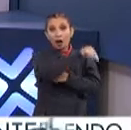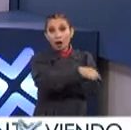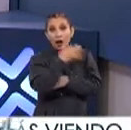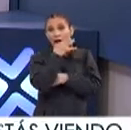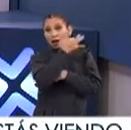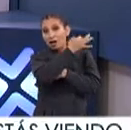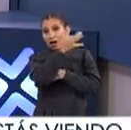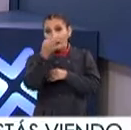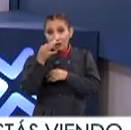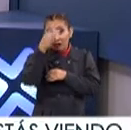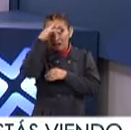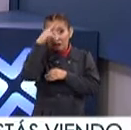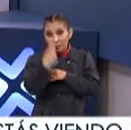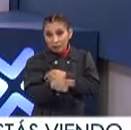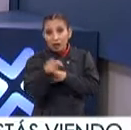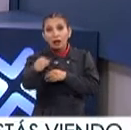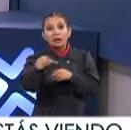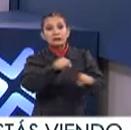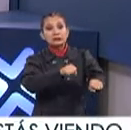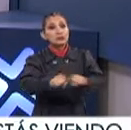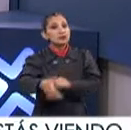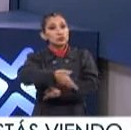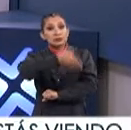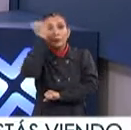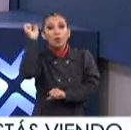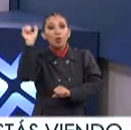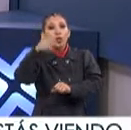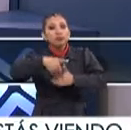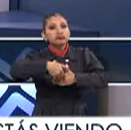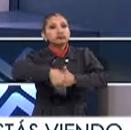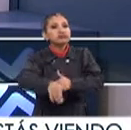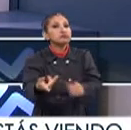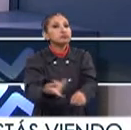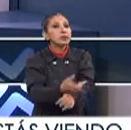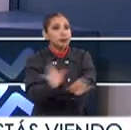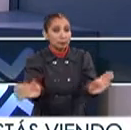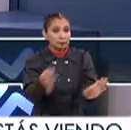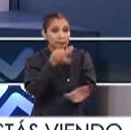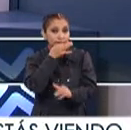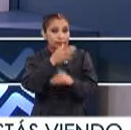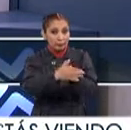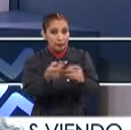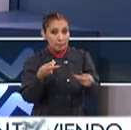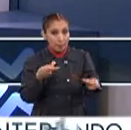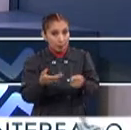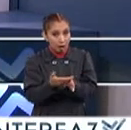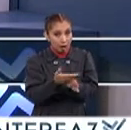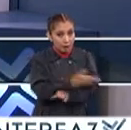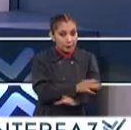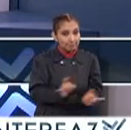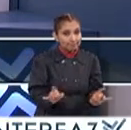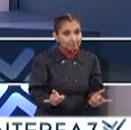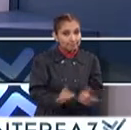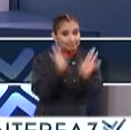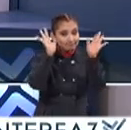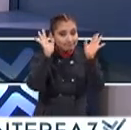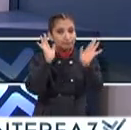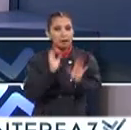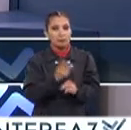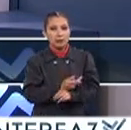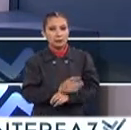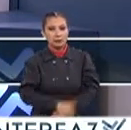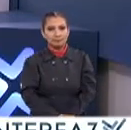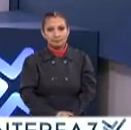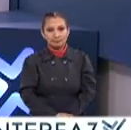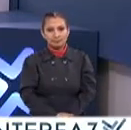De nuestro país Los sismos No se pueden predecir Así que hay que estar Prevenidos Para cualquier situación Que